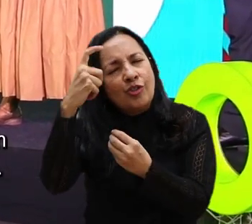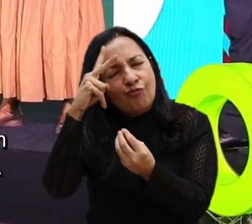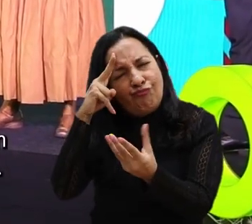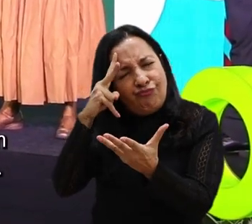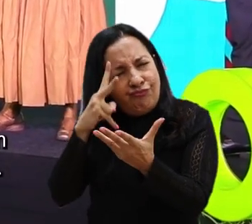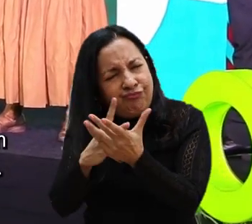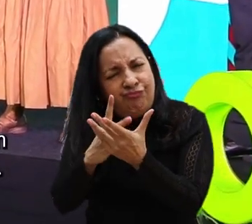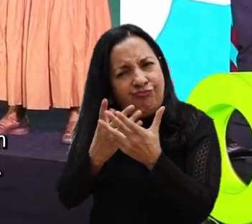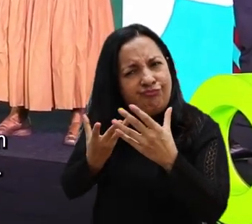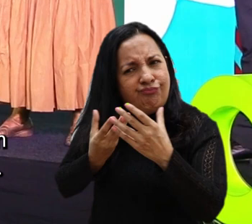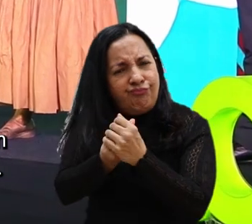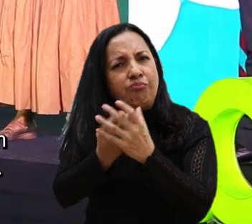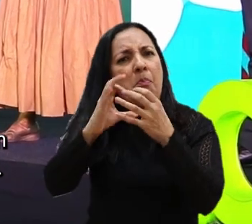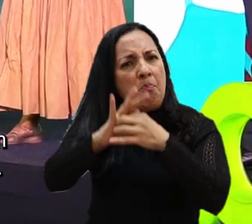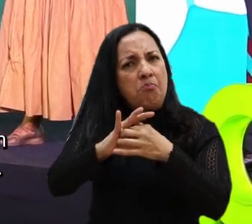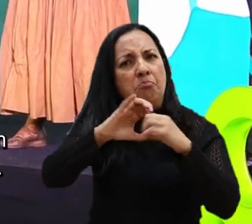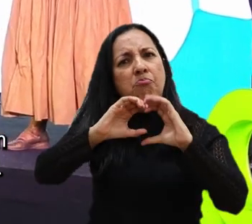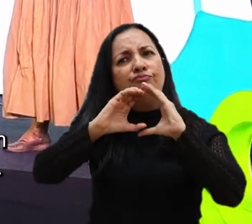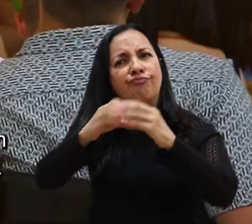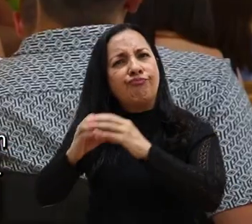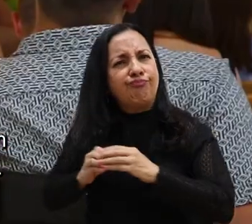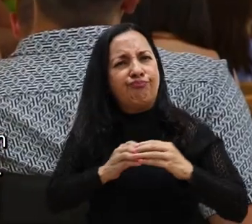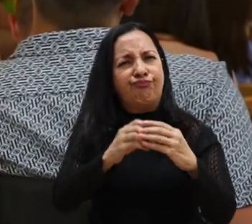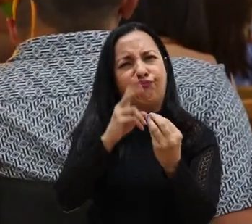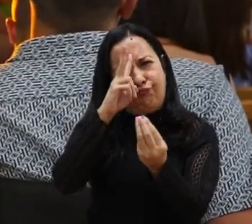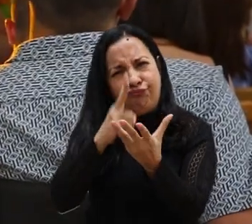donde la inclusión pueda convivir en paz con la diversidad.